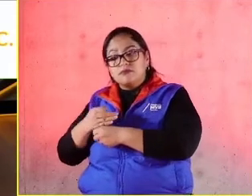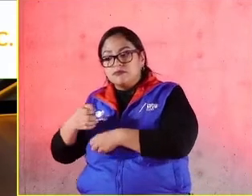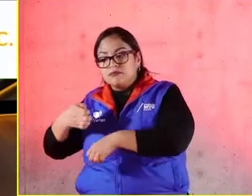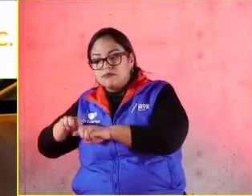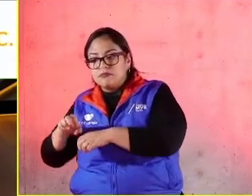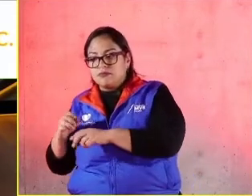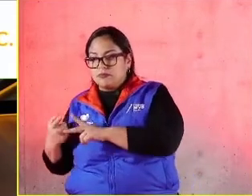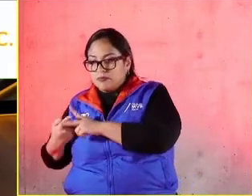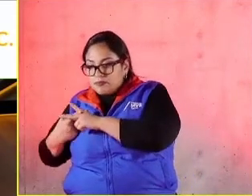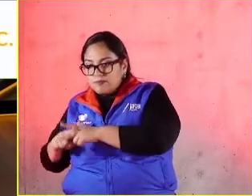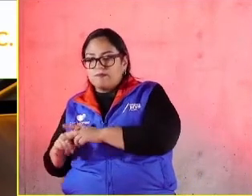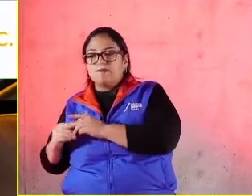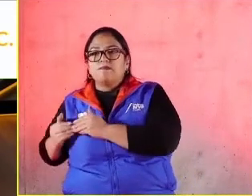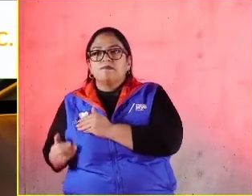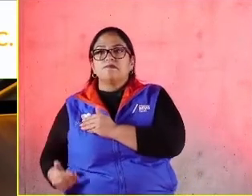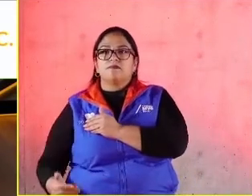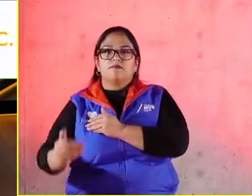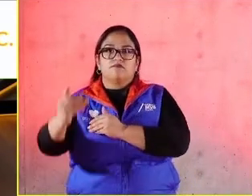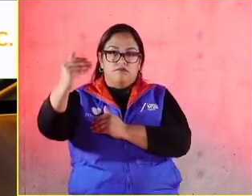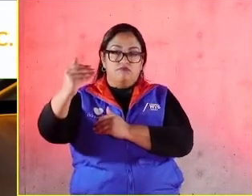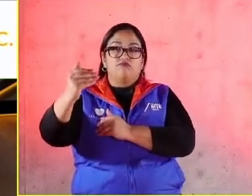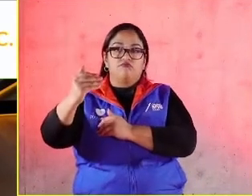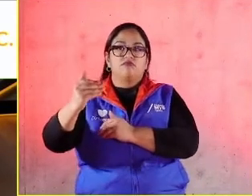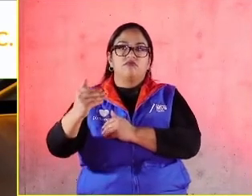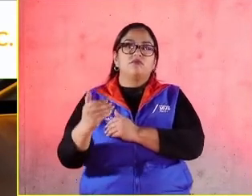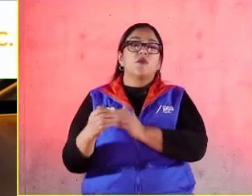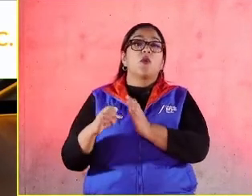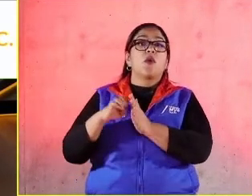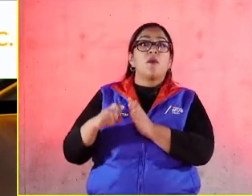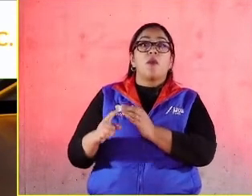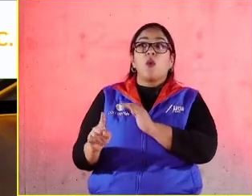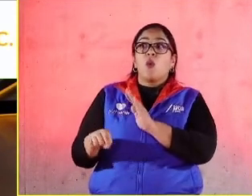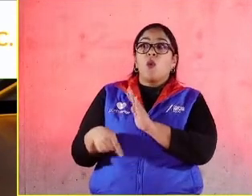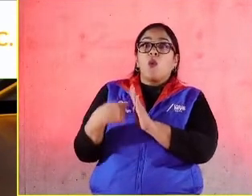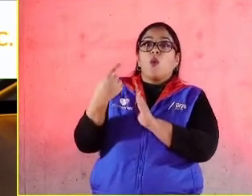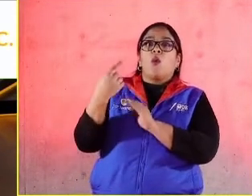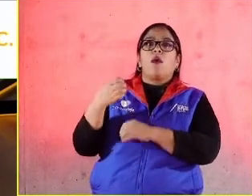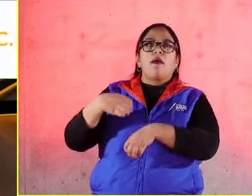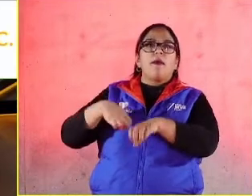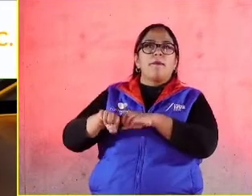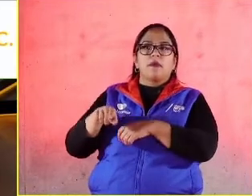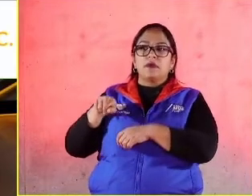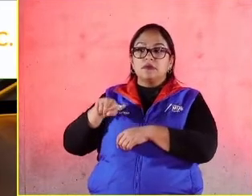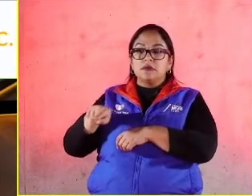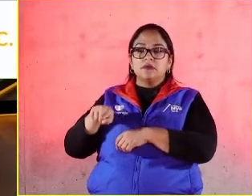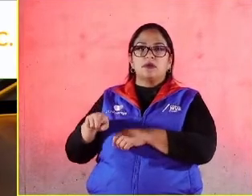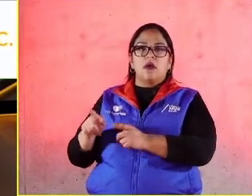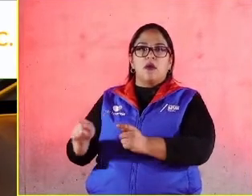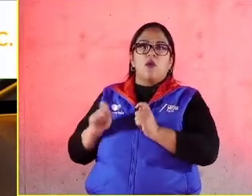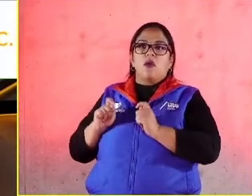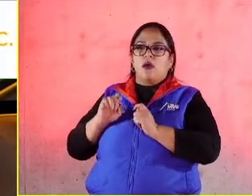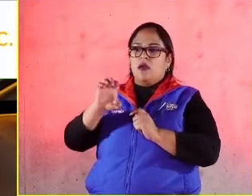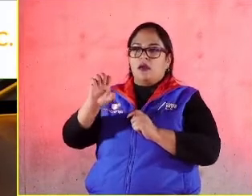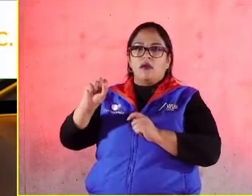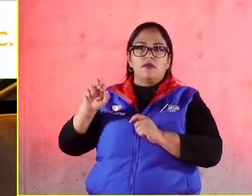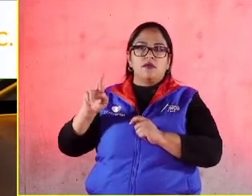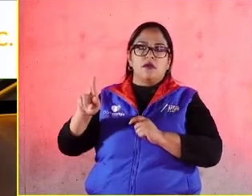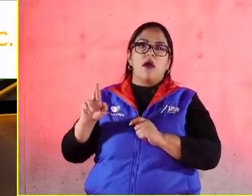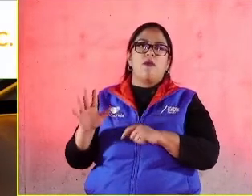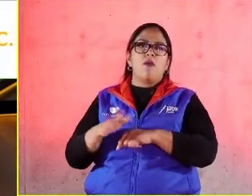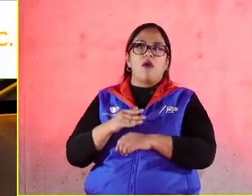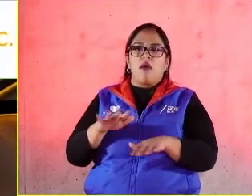como las que acabamos de ver, tiene por quinceavo año el distintivo, ha hecho un proceso de